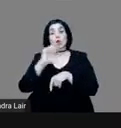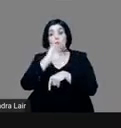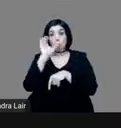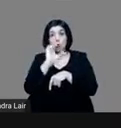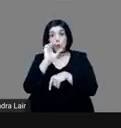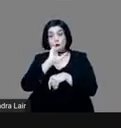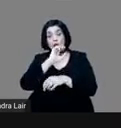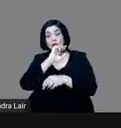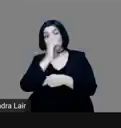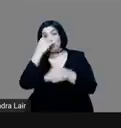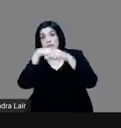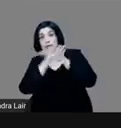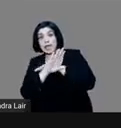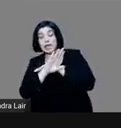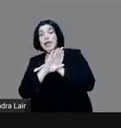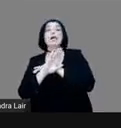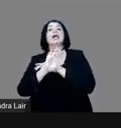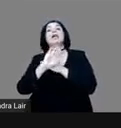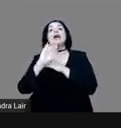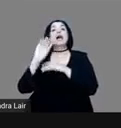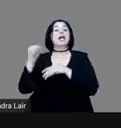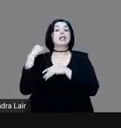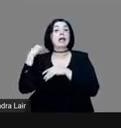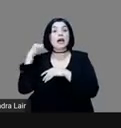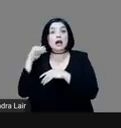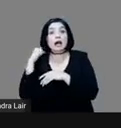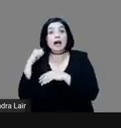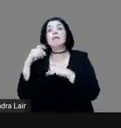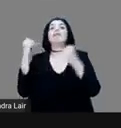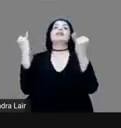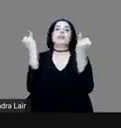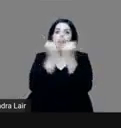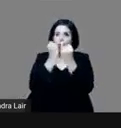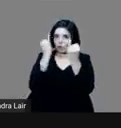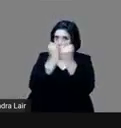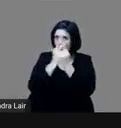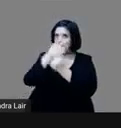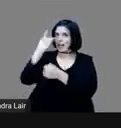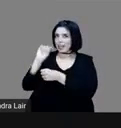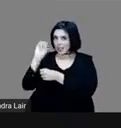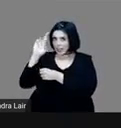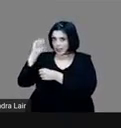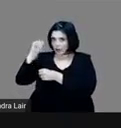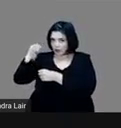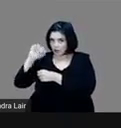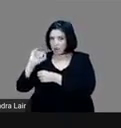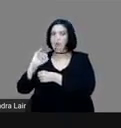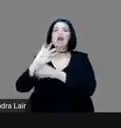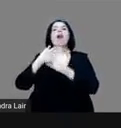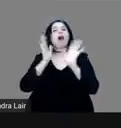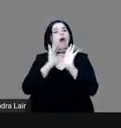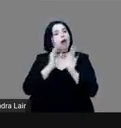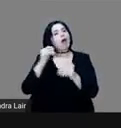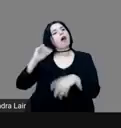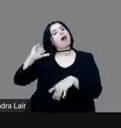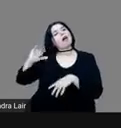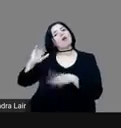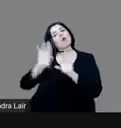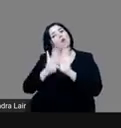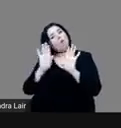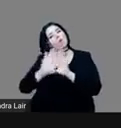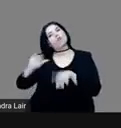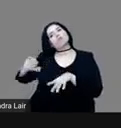ahí también Jerónimo va a jugar un papel interesante al ser intérprete entre Cortés